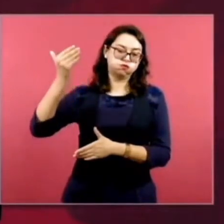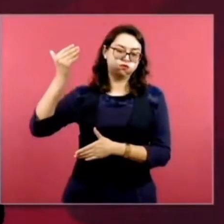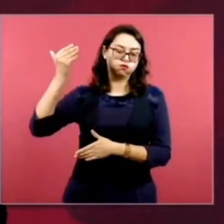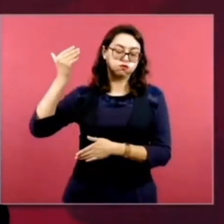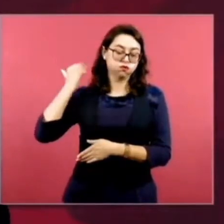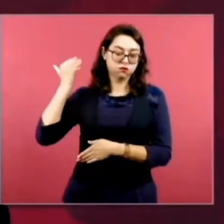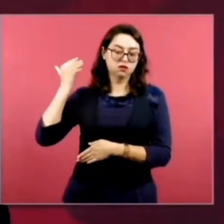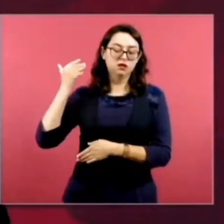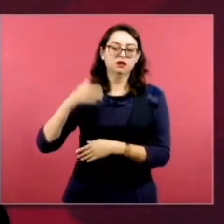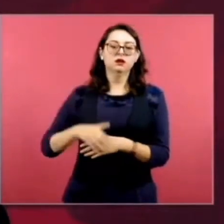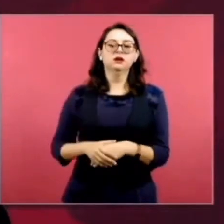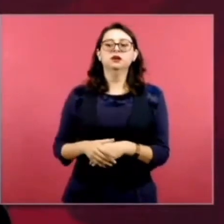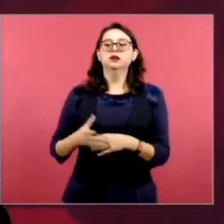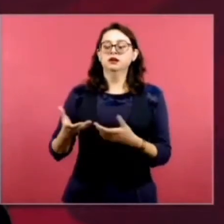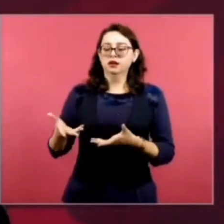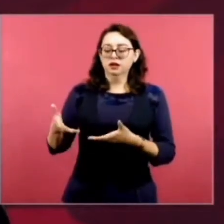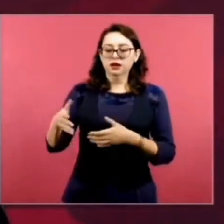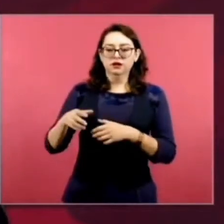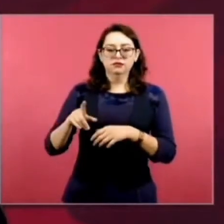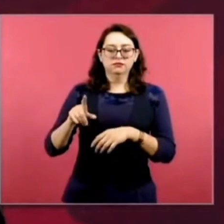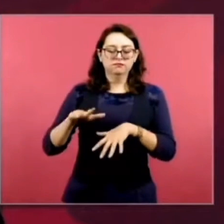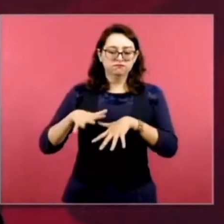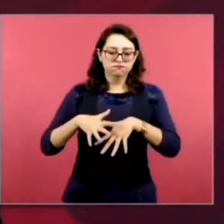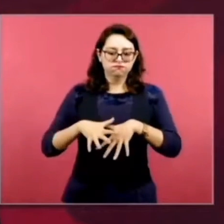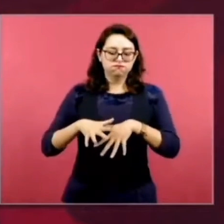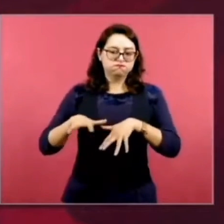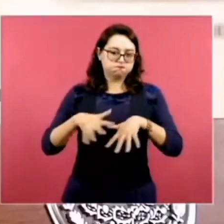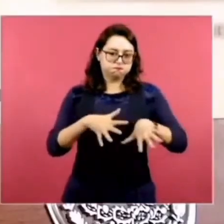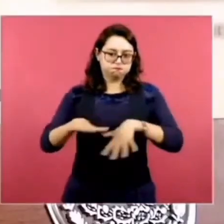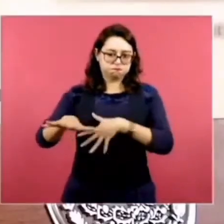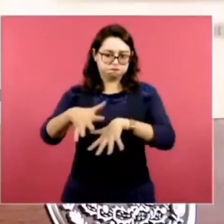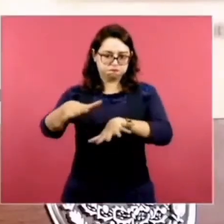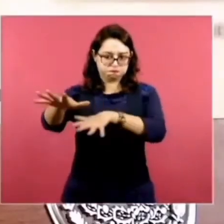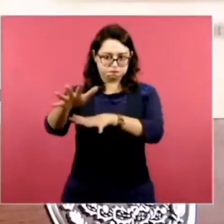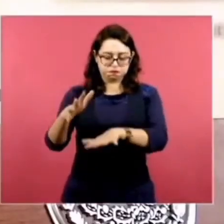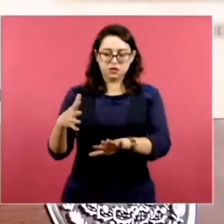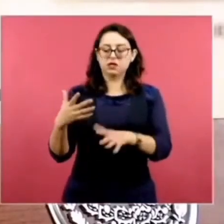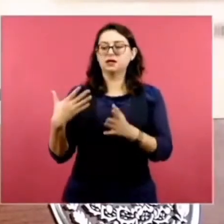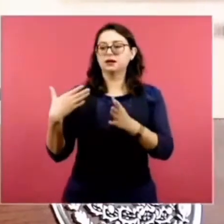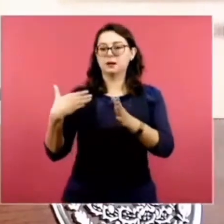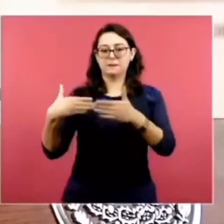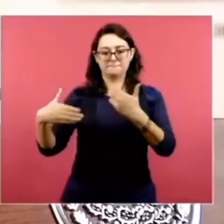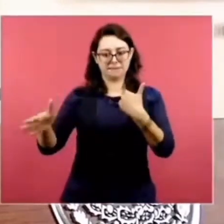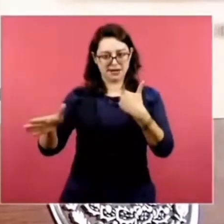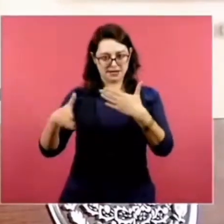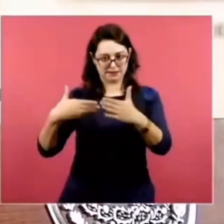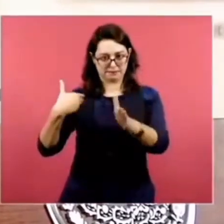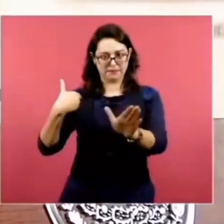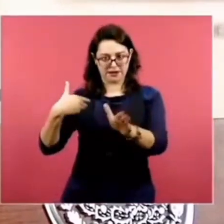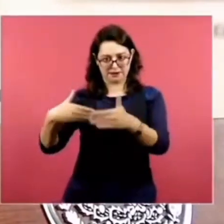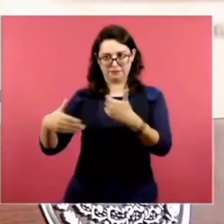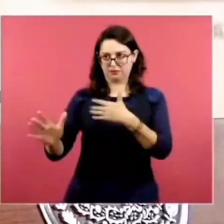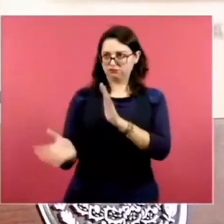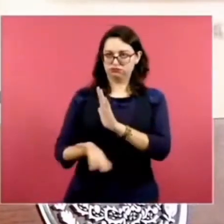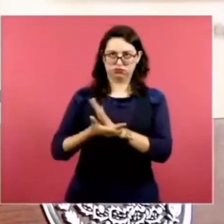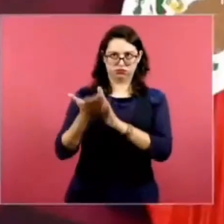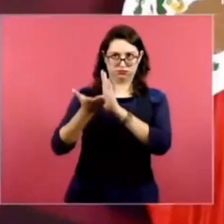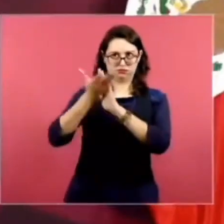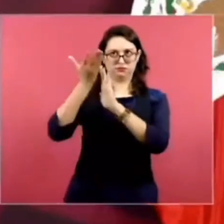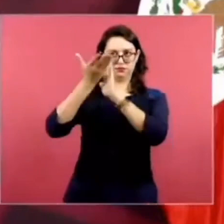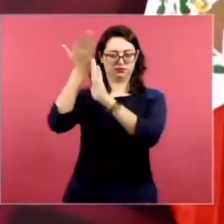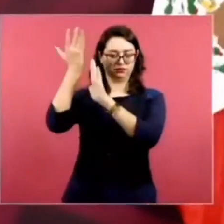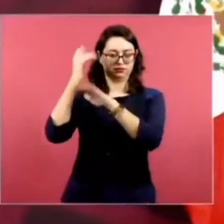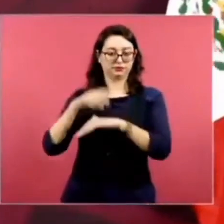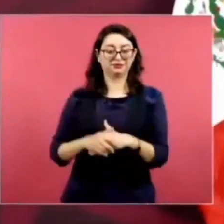Se ha ido modernizando y es el paso de